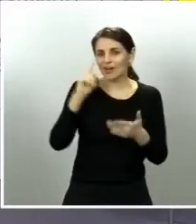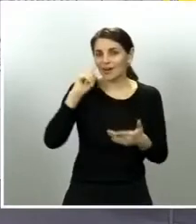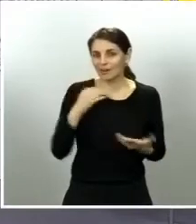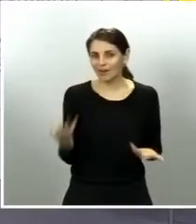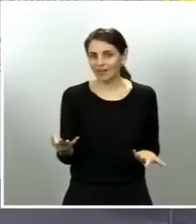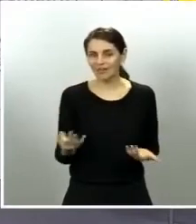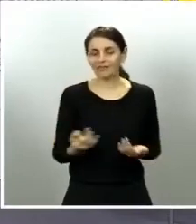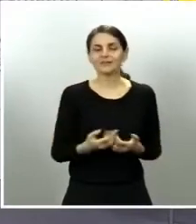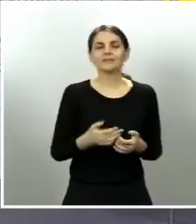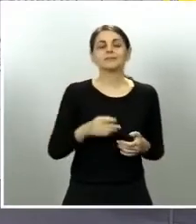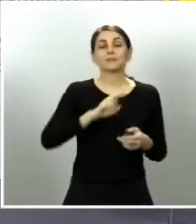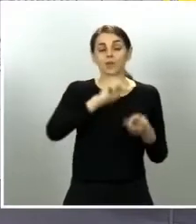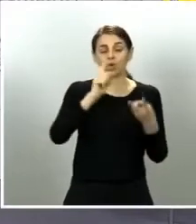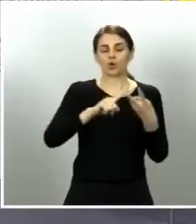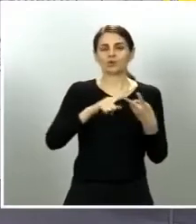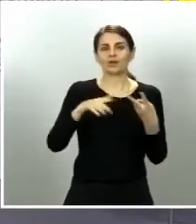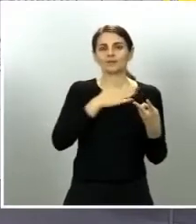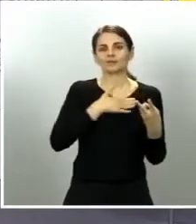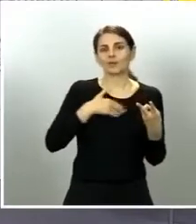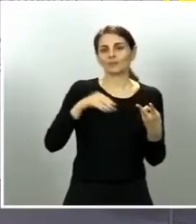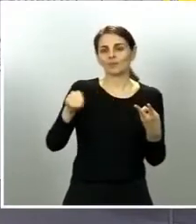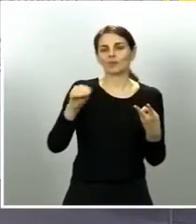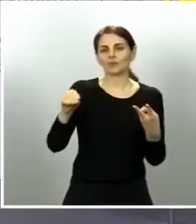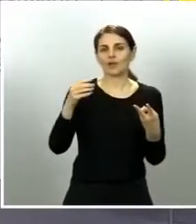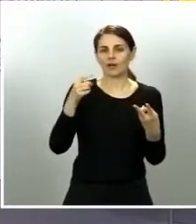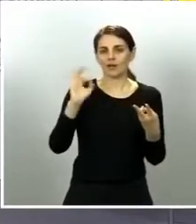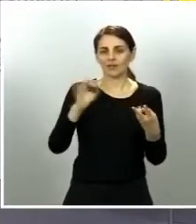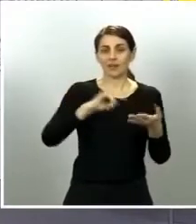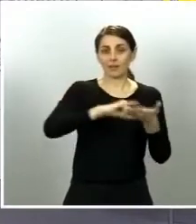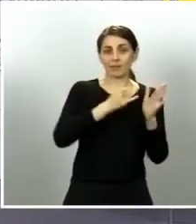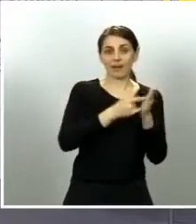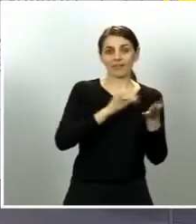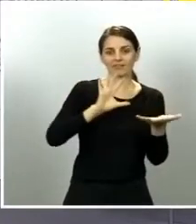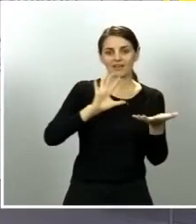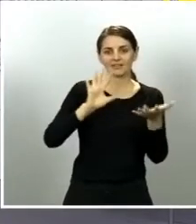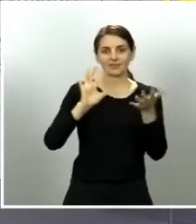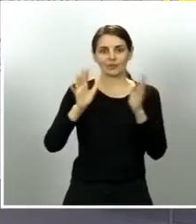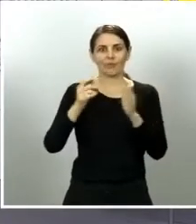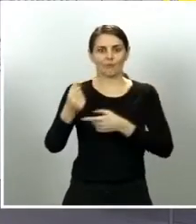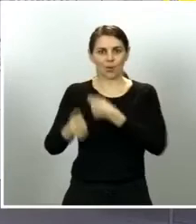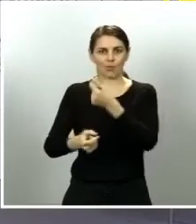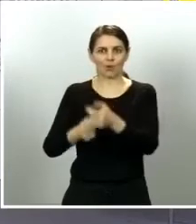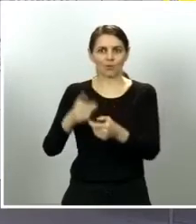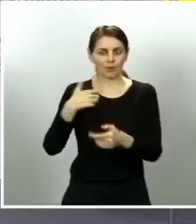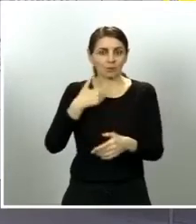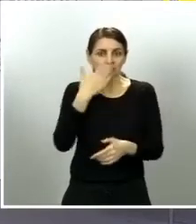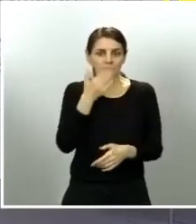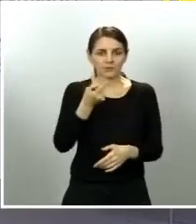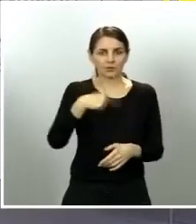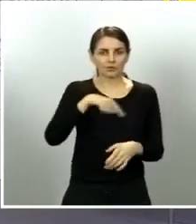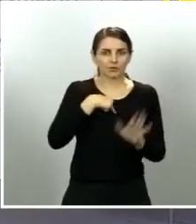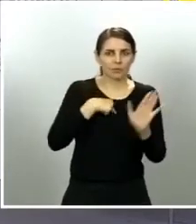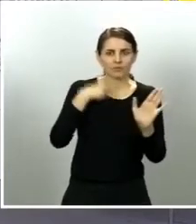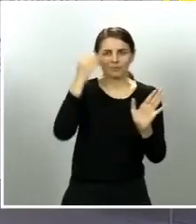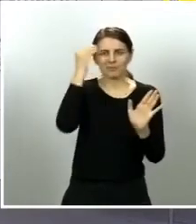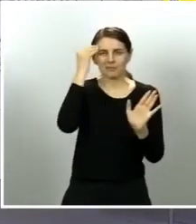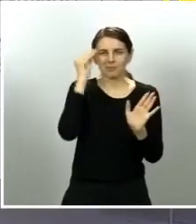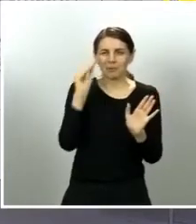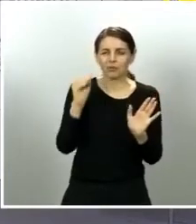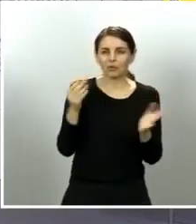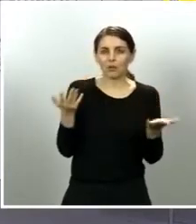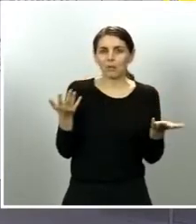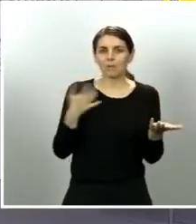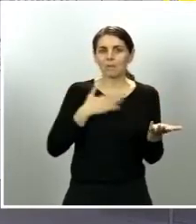transición pero es que la mayoría de los ciudadanos hoy se hacen varias preguntas como por ejemplo cuándo podrán visitar a sus familiares especialmente